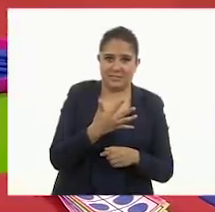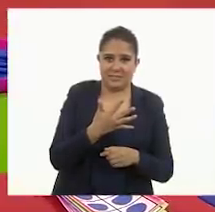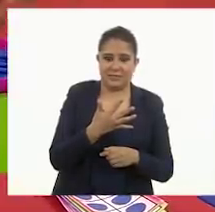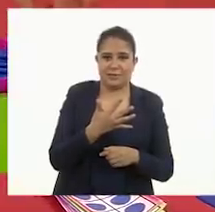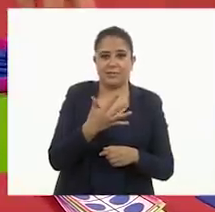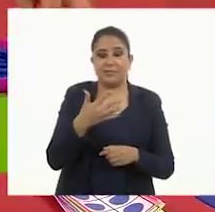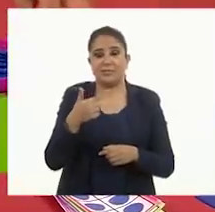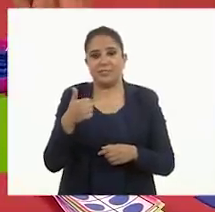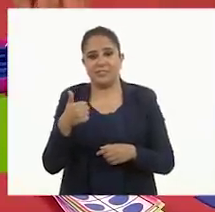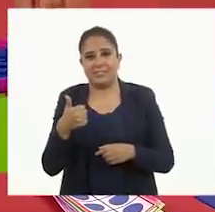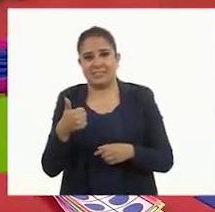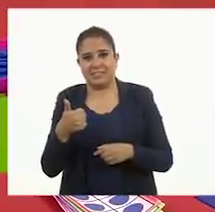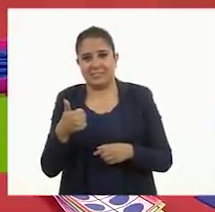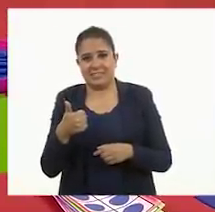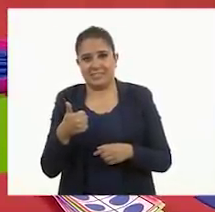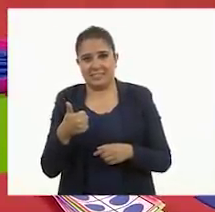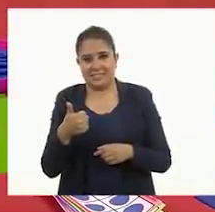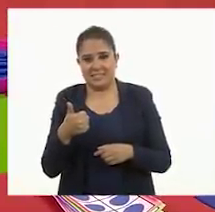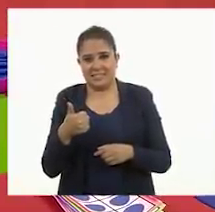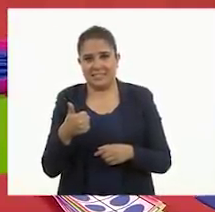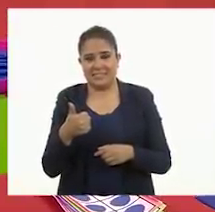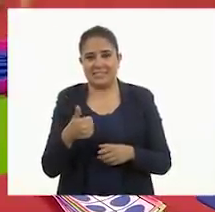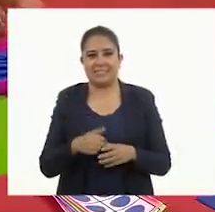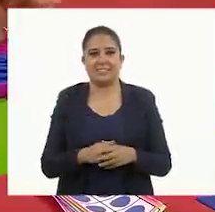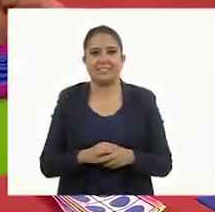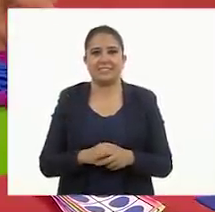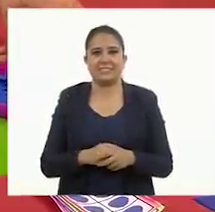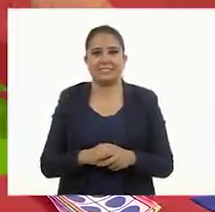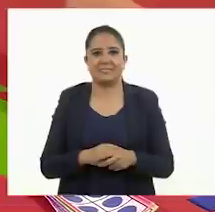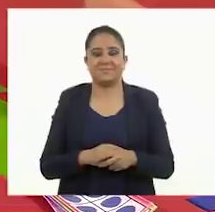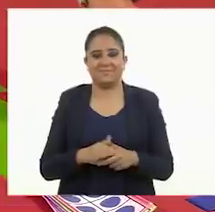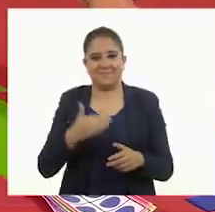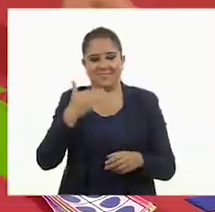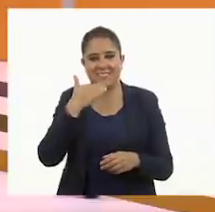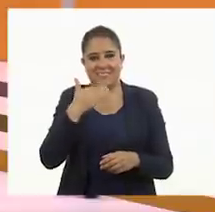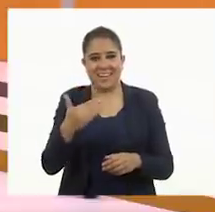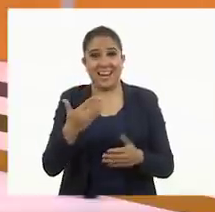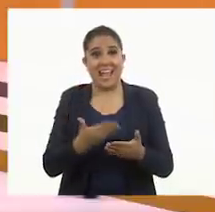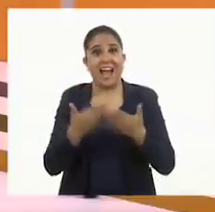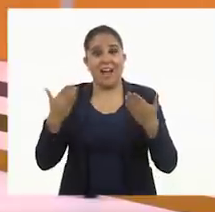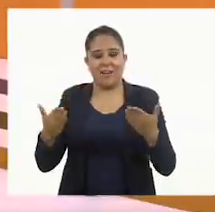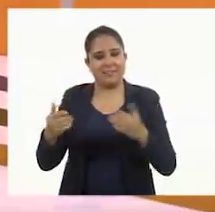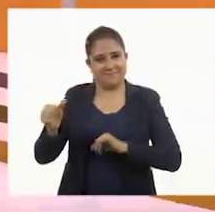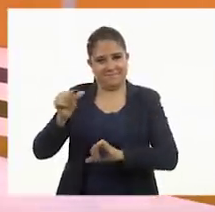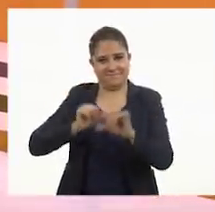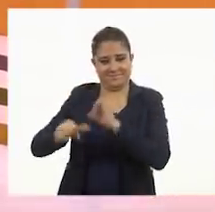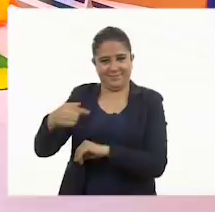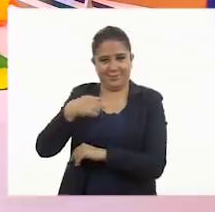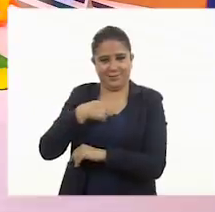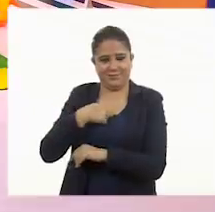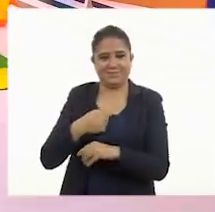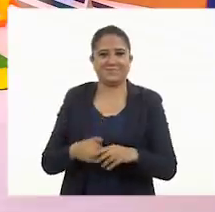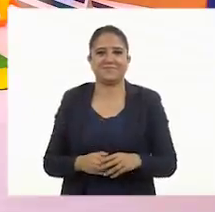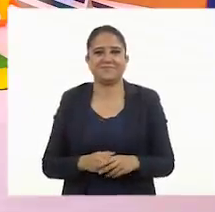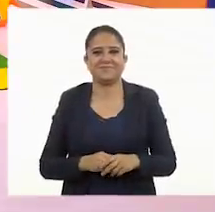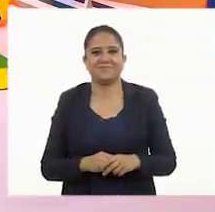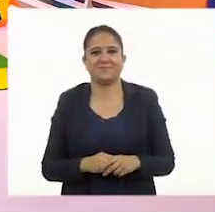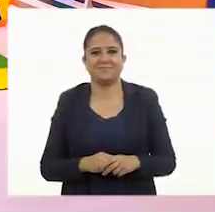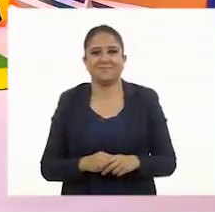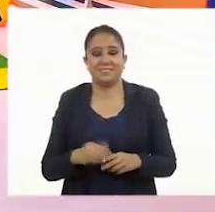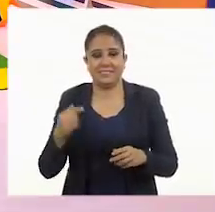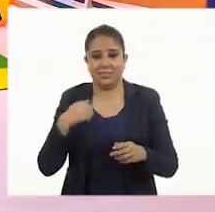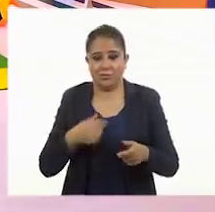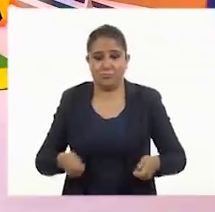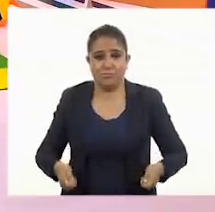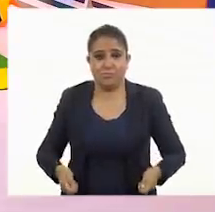cinco, seis. Muy bien. Ahora es mi turno. Voy a